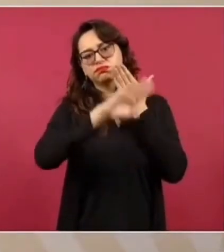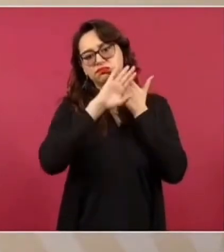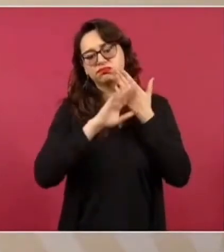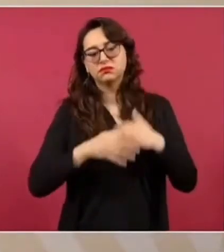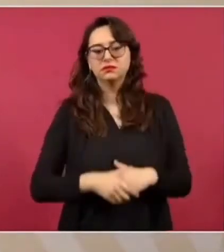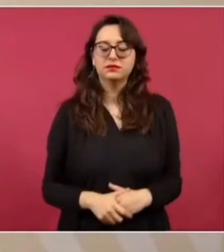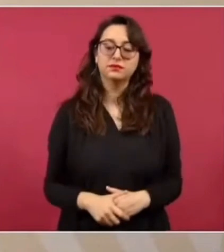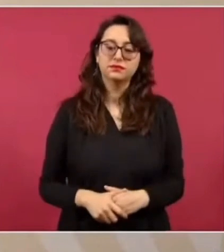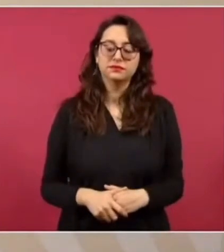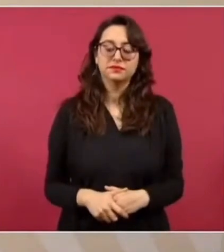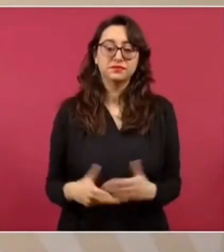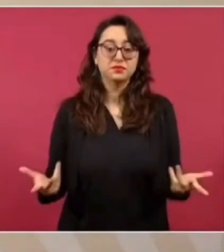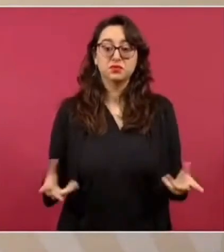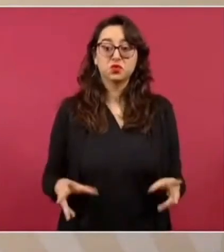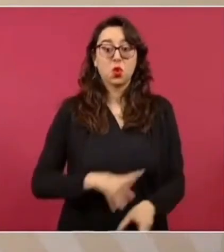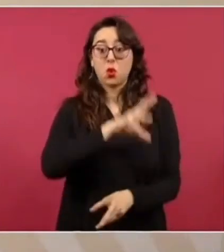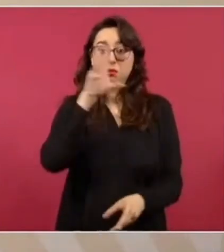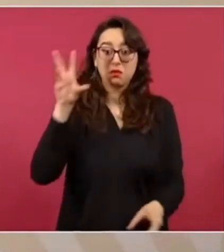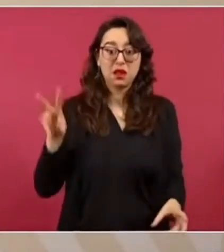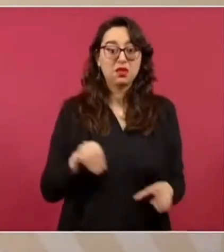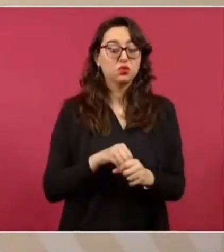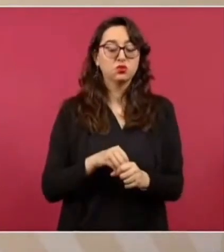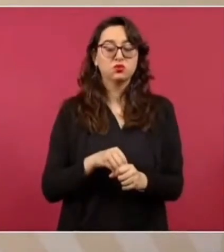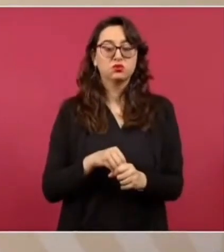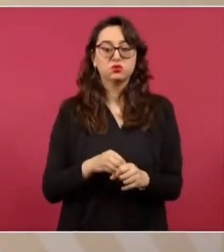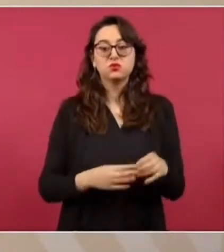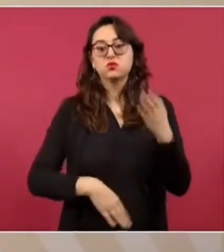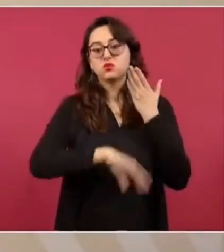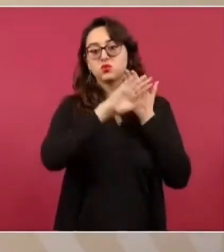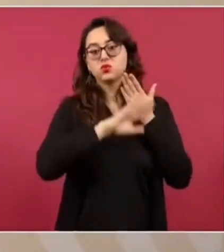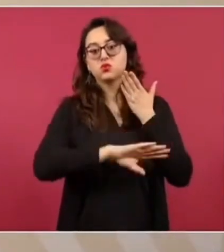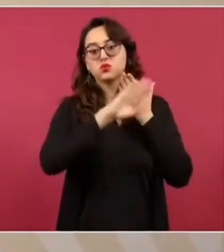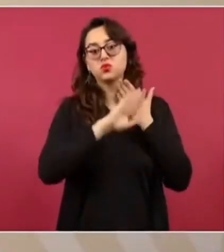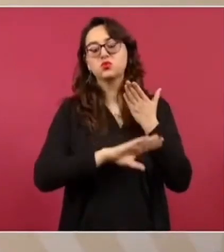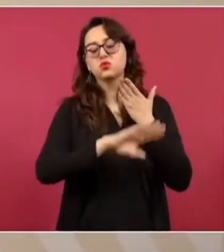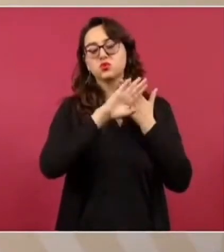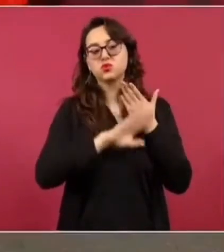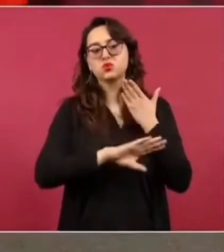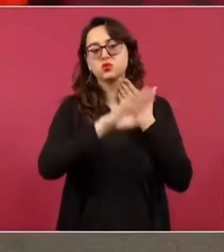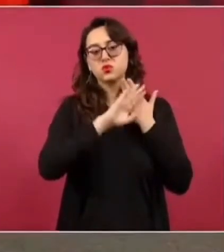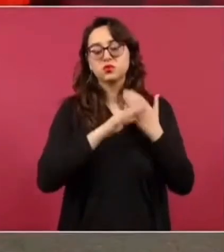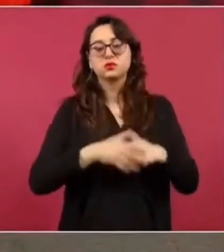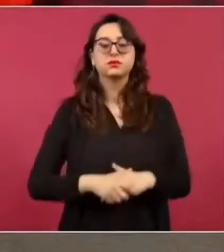para todo en todo ahora que se peleó este